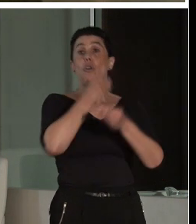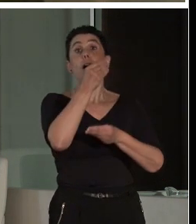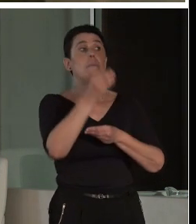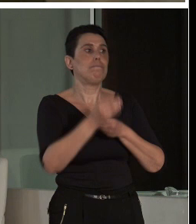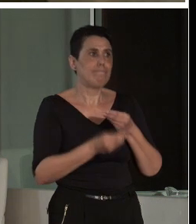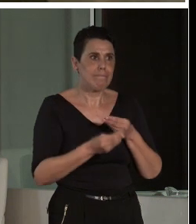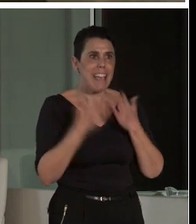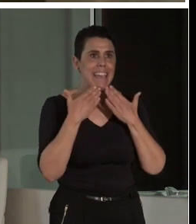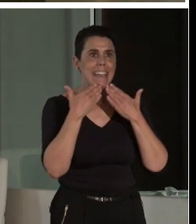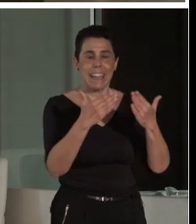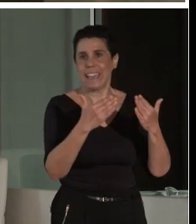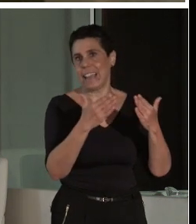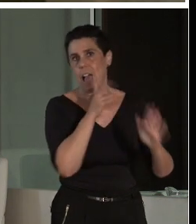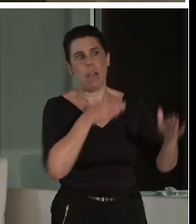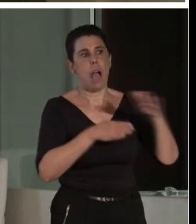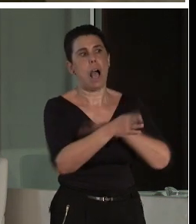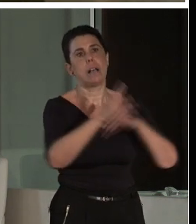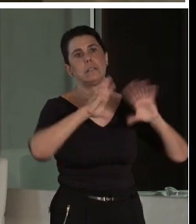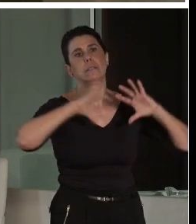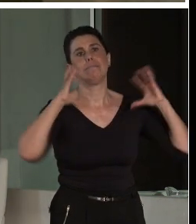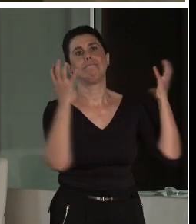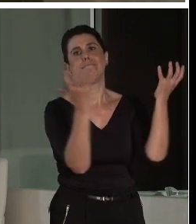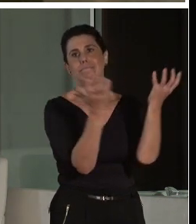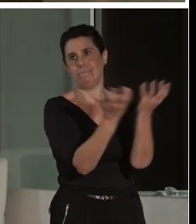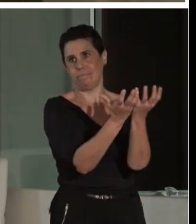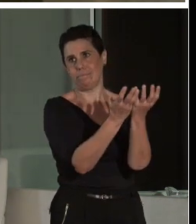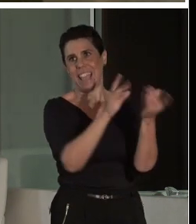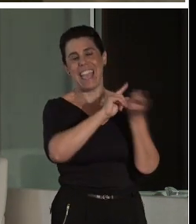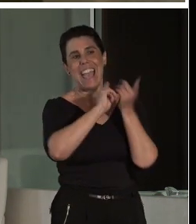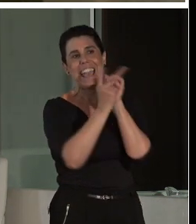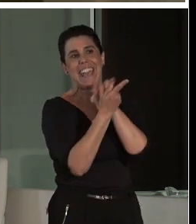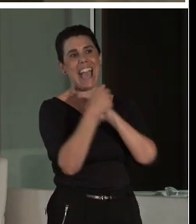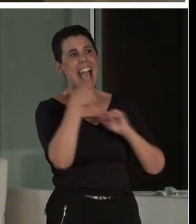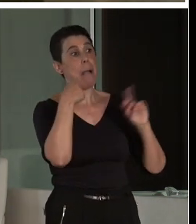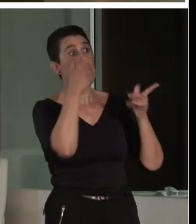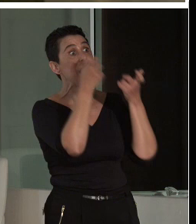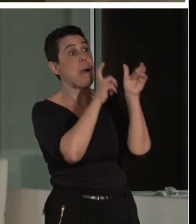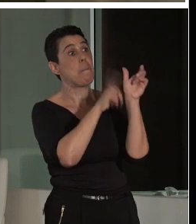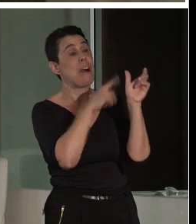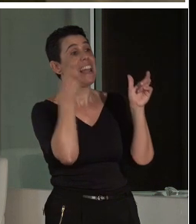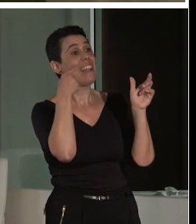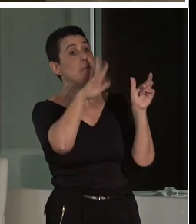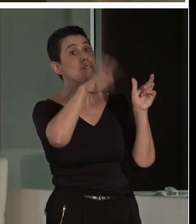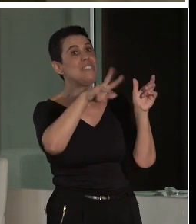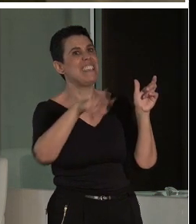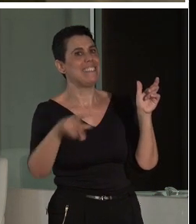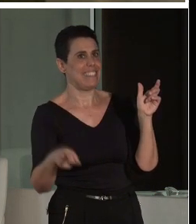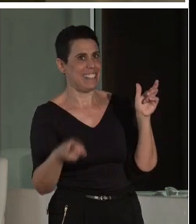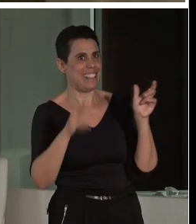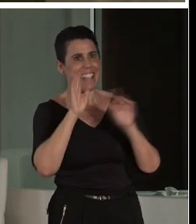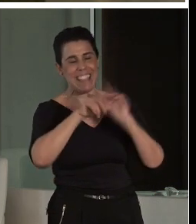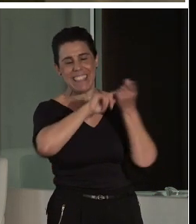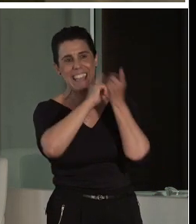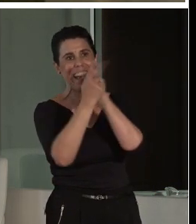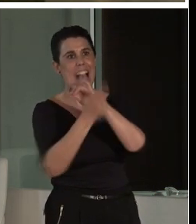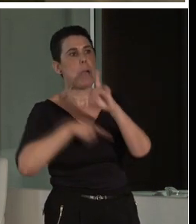universal, es convertirlos en usuarios. Nosotros queremos que la gente use el patrimonio. Y para usar algo